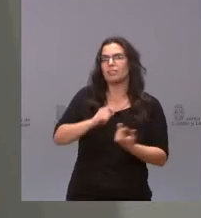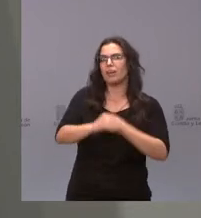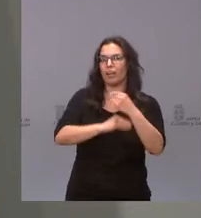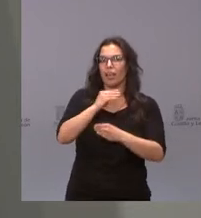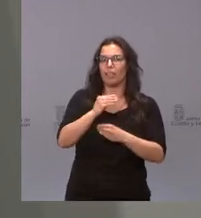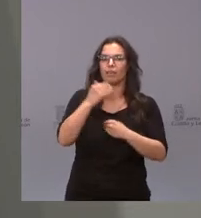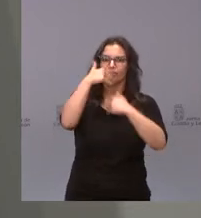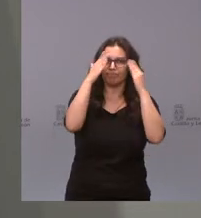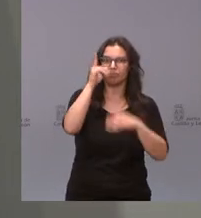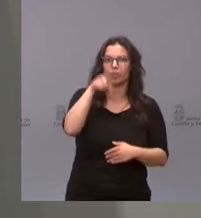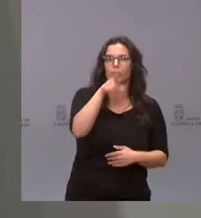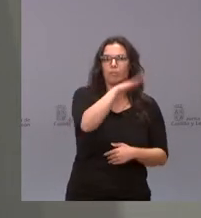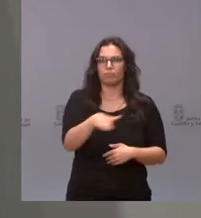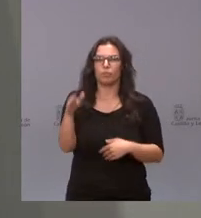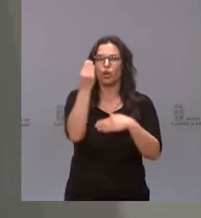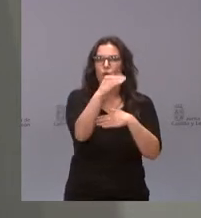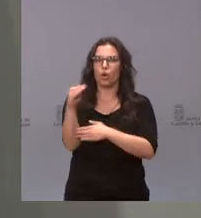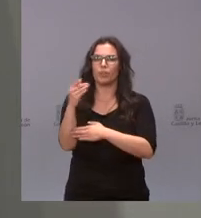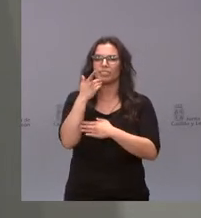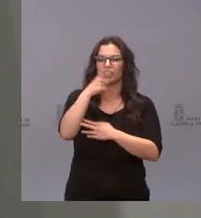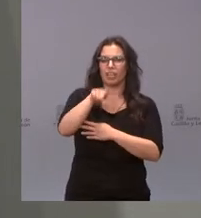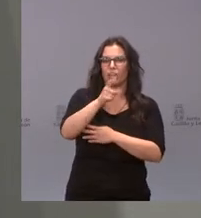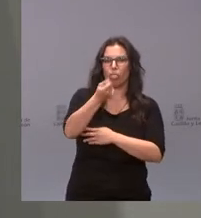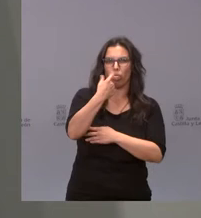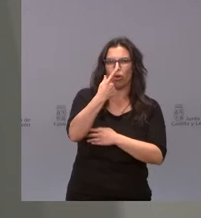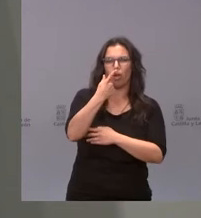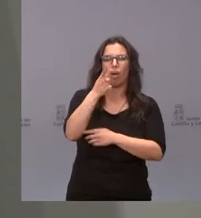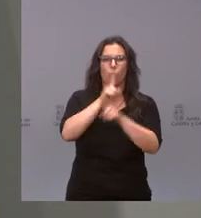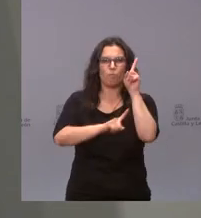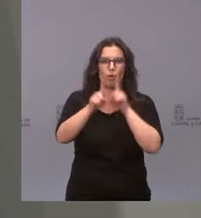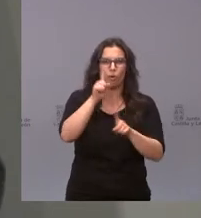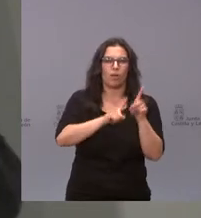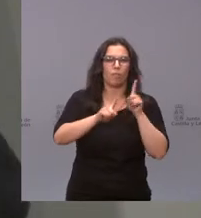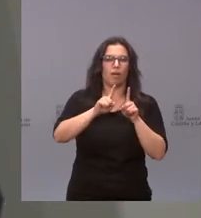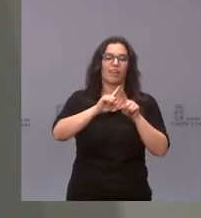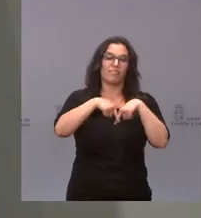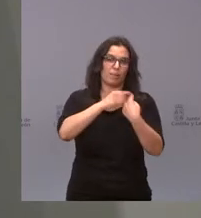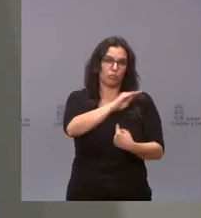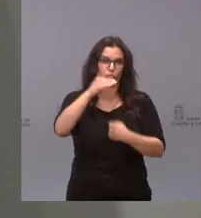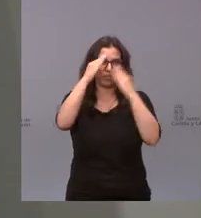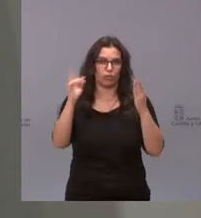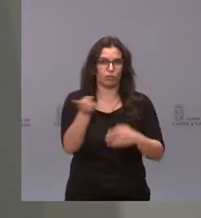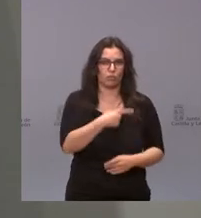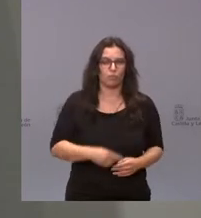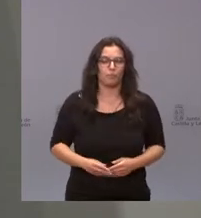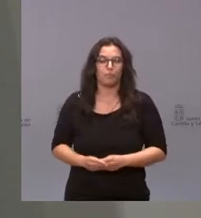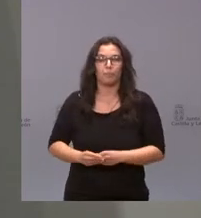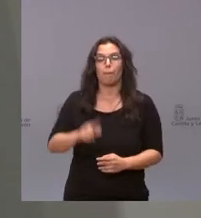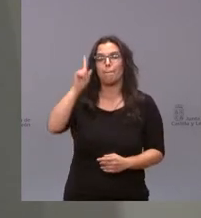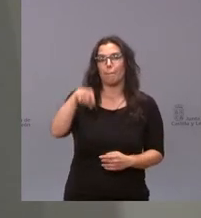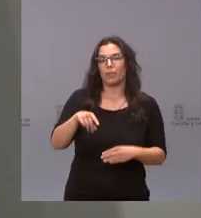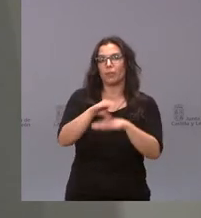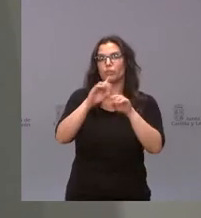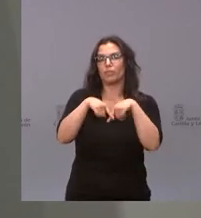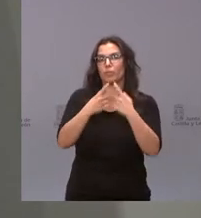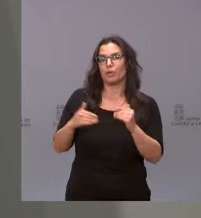con menores y jóvenes con consumo problemático de drogas y sus familias. También la Consejería de Familia,